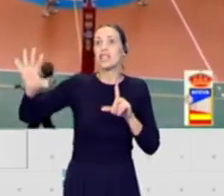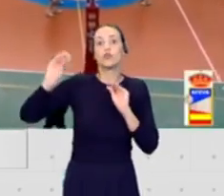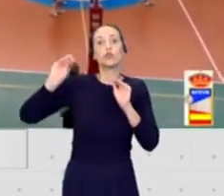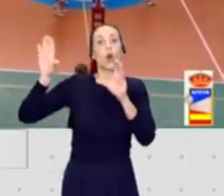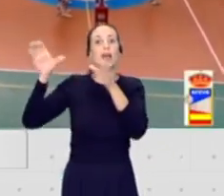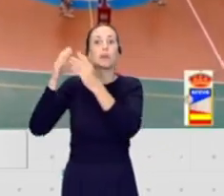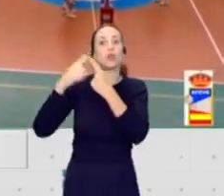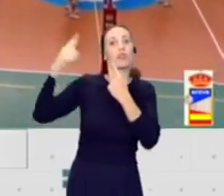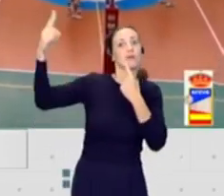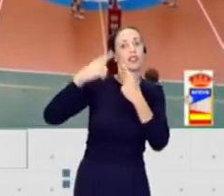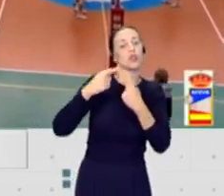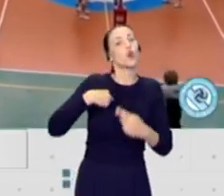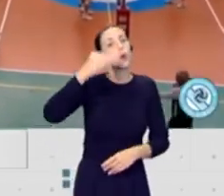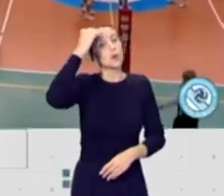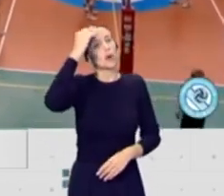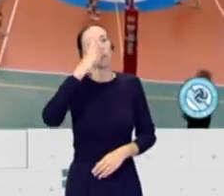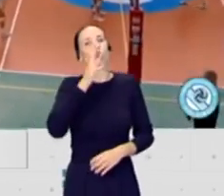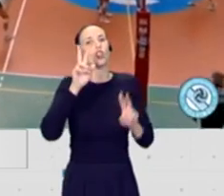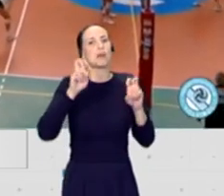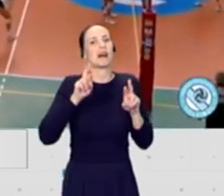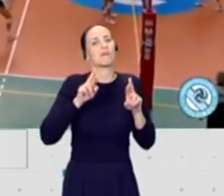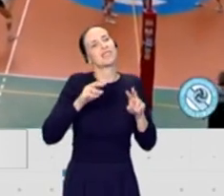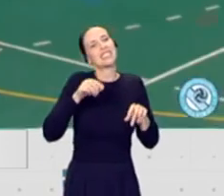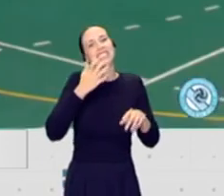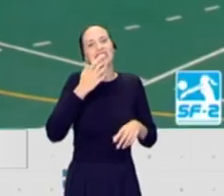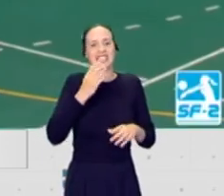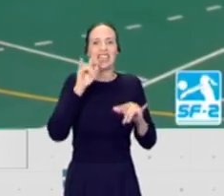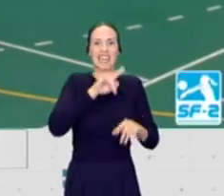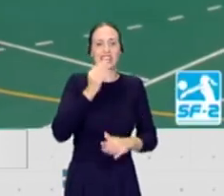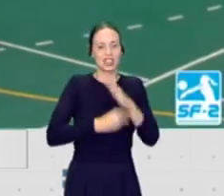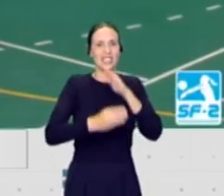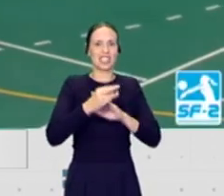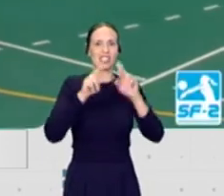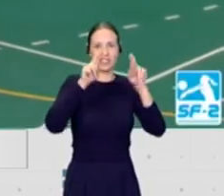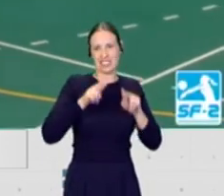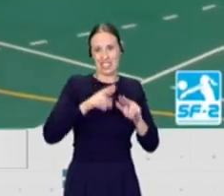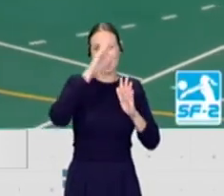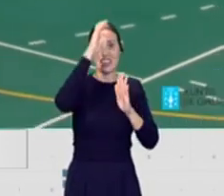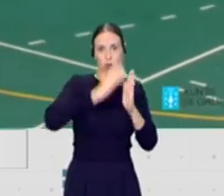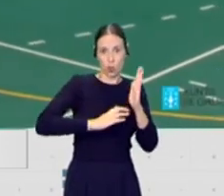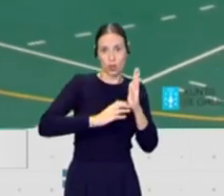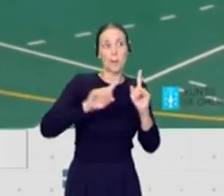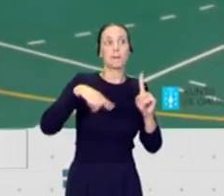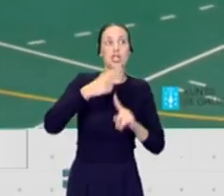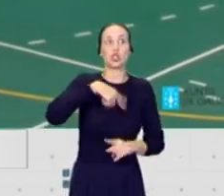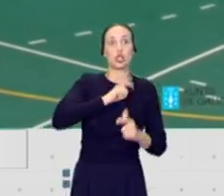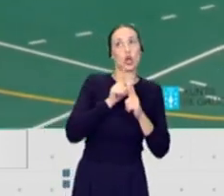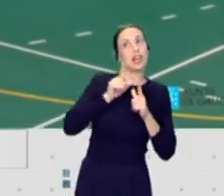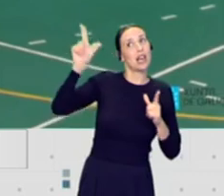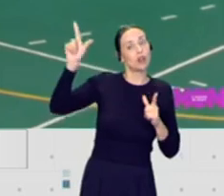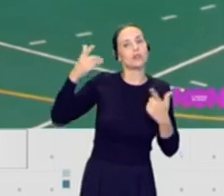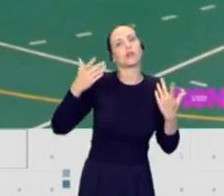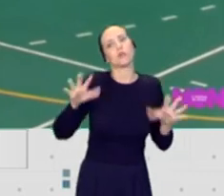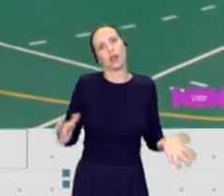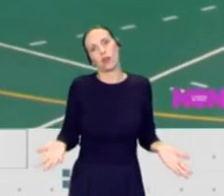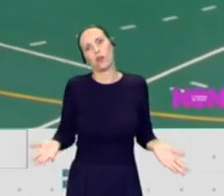que es sobre todo por el descuento de residentes y que al final nosotros somos los que estamos más desplazados, pero yo creo que